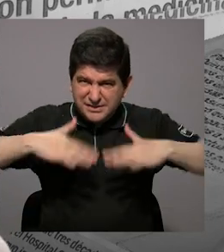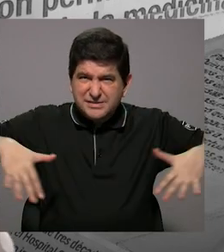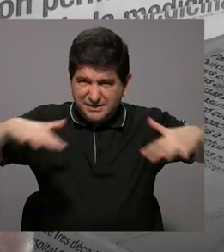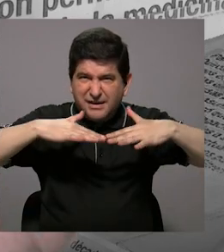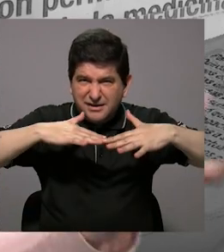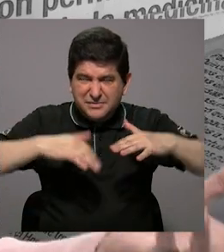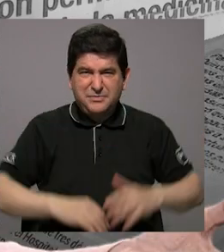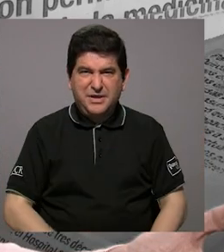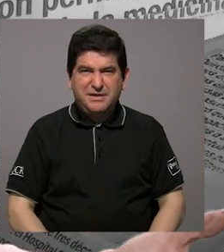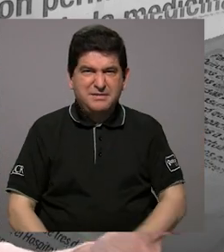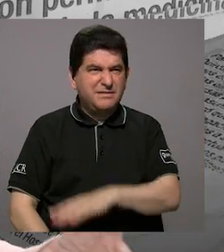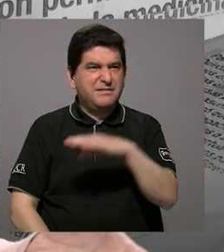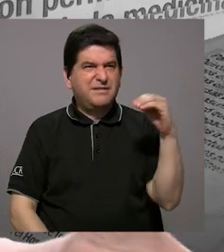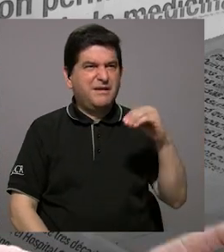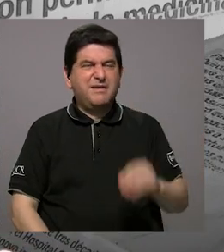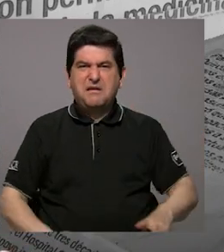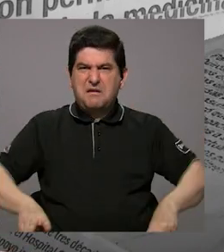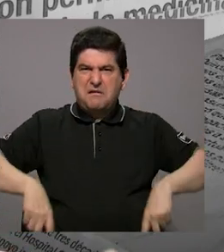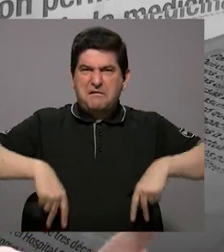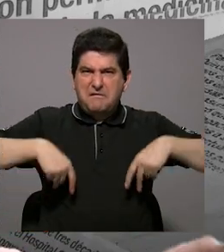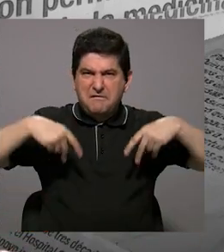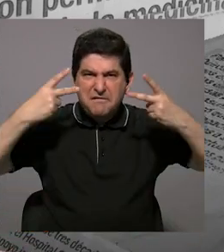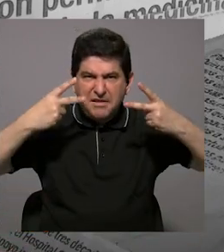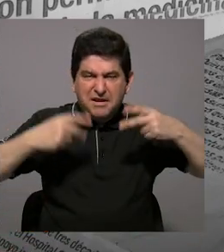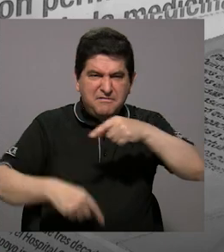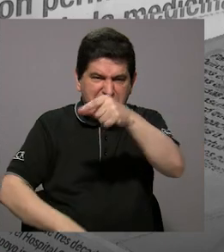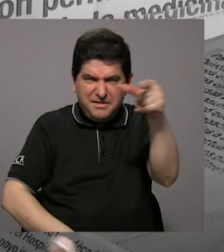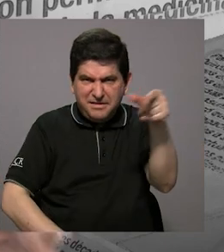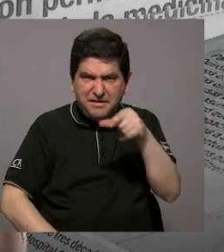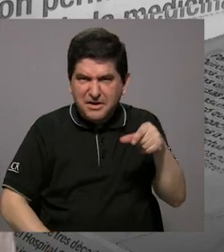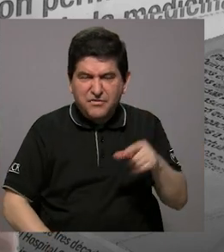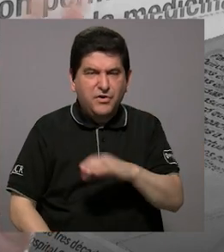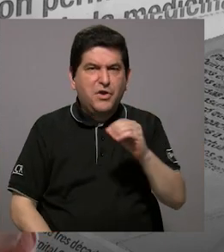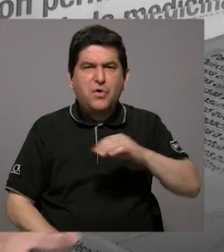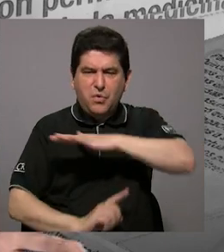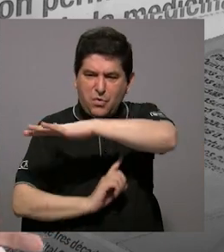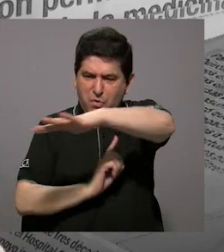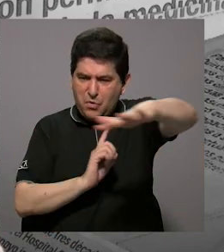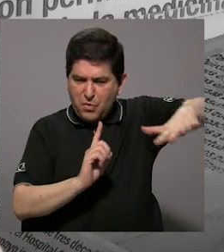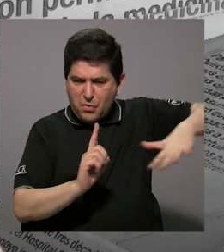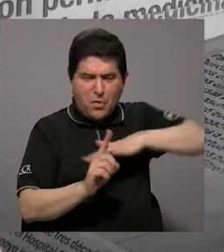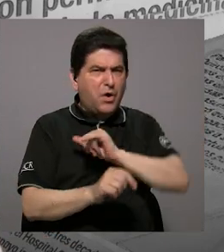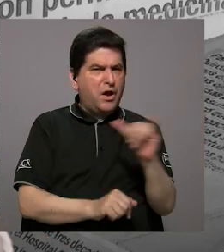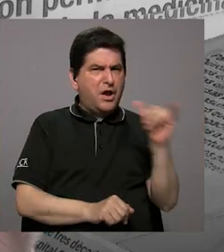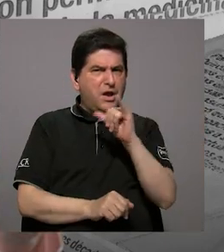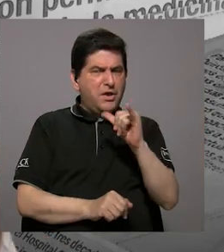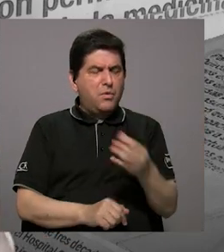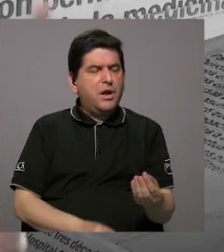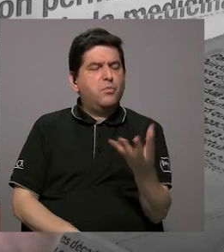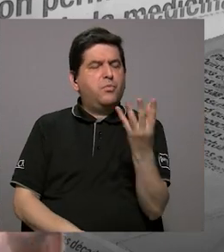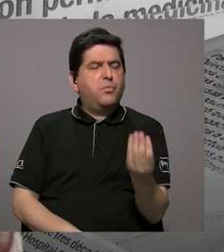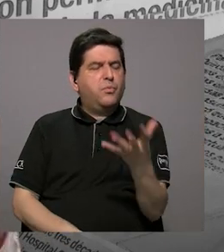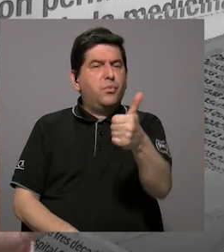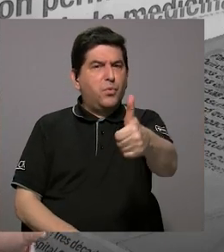el medio ambiente, para la vida en el río, para el entorno en ese mismo nacientes o aguas que